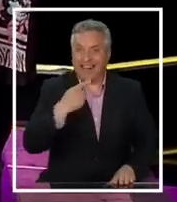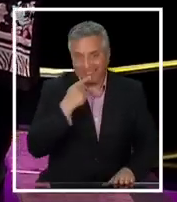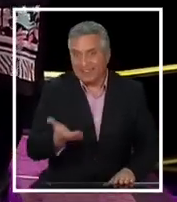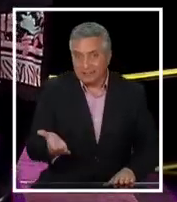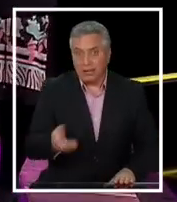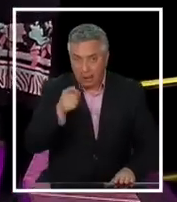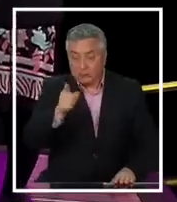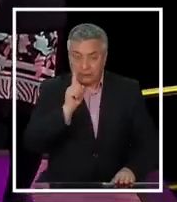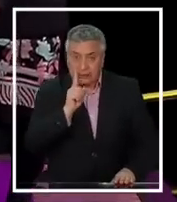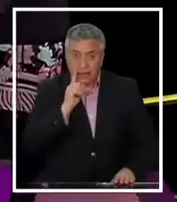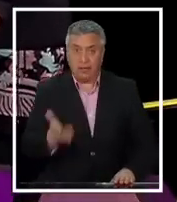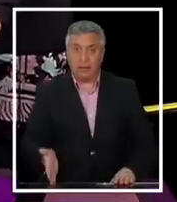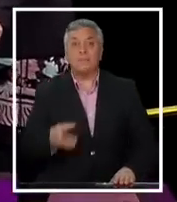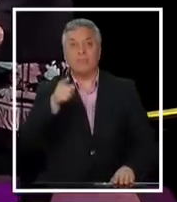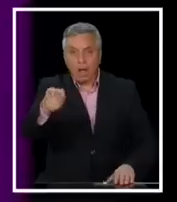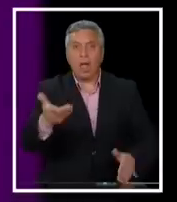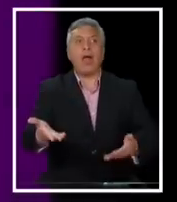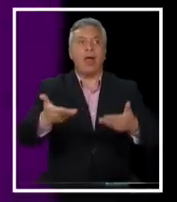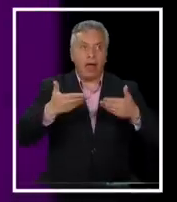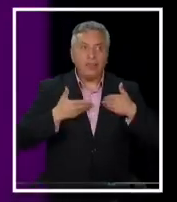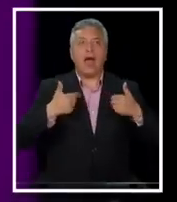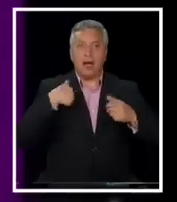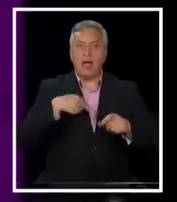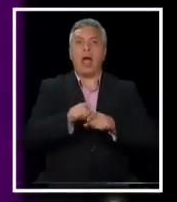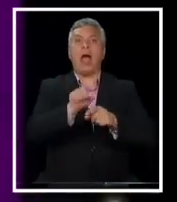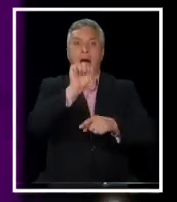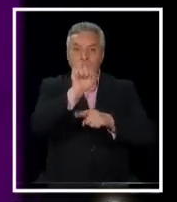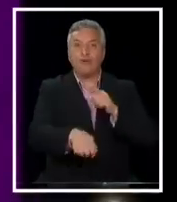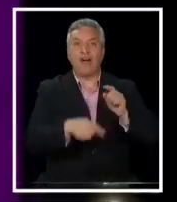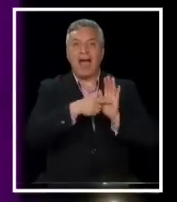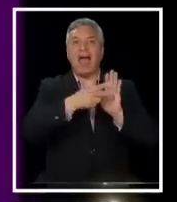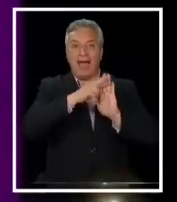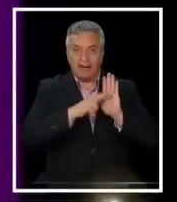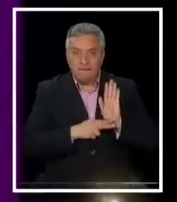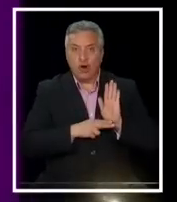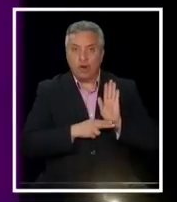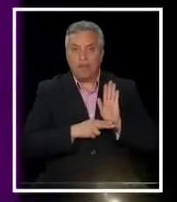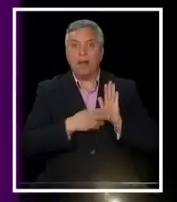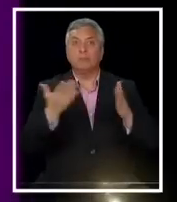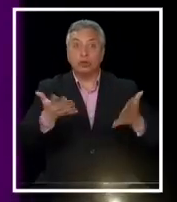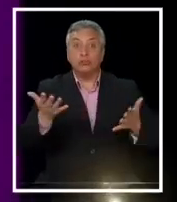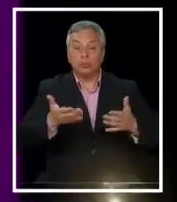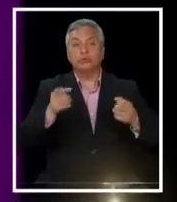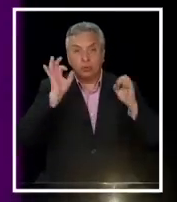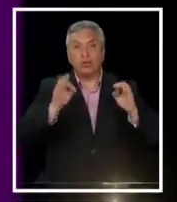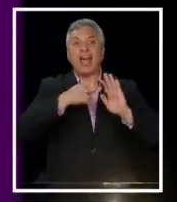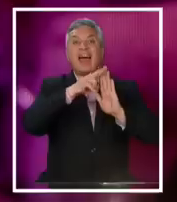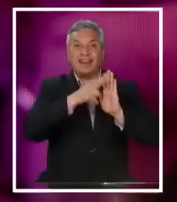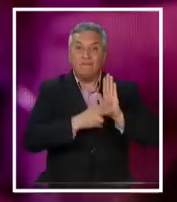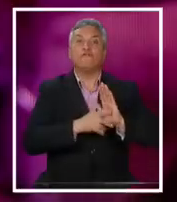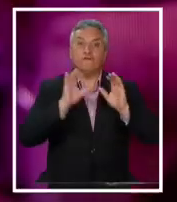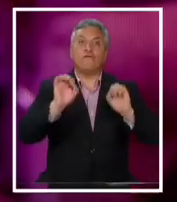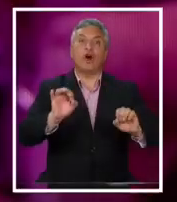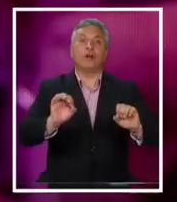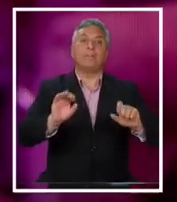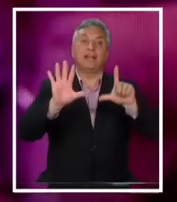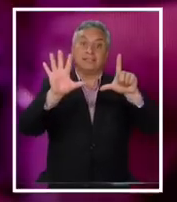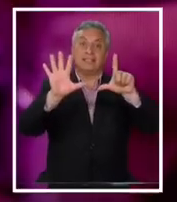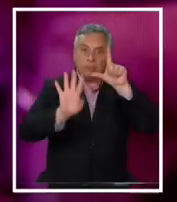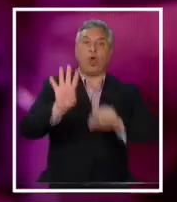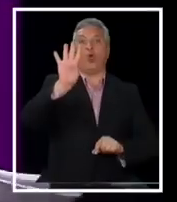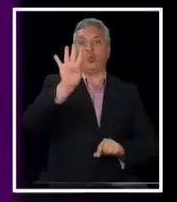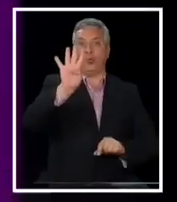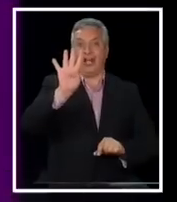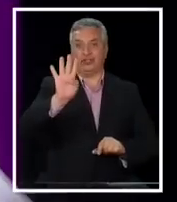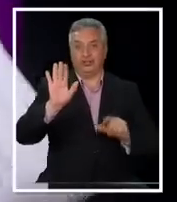12 diputados? Nos dan los votos para aprobar esta reforma. Gracias a qué? A que hicimos la reforma a los 4 séptimos. Entonces, ¿cuál es la trampa? Para que quede